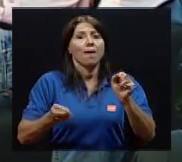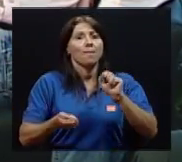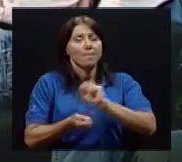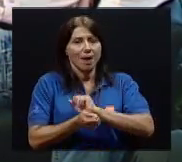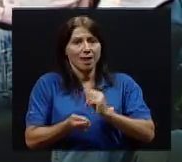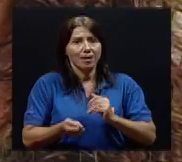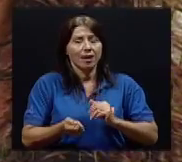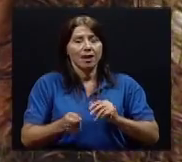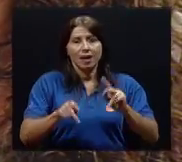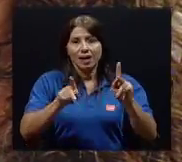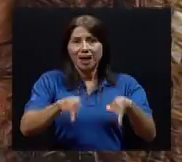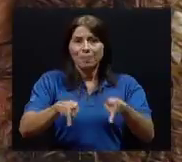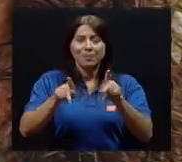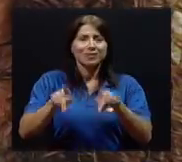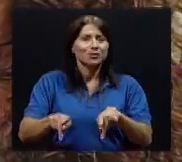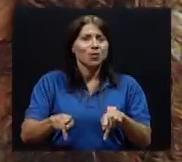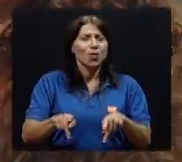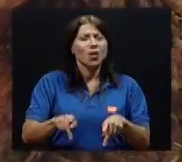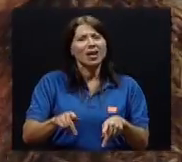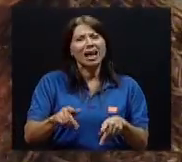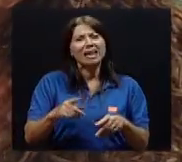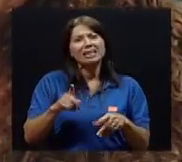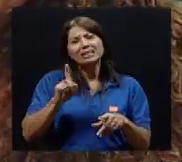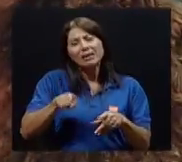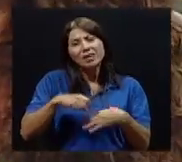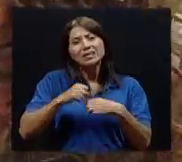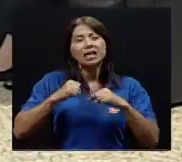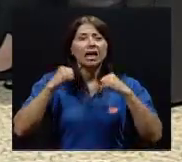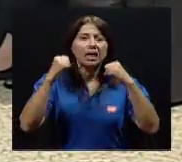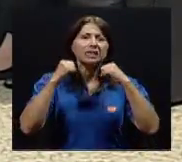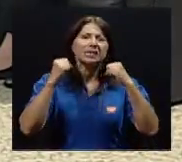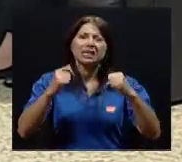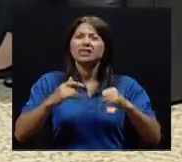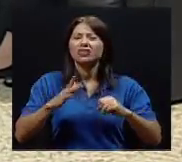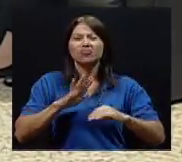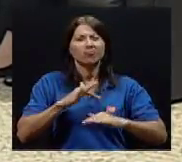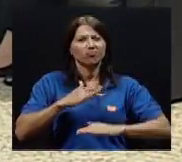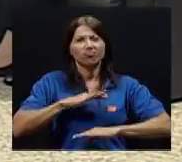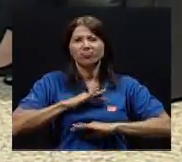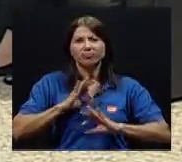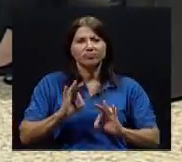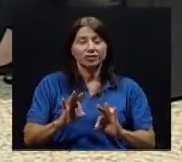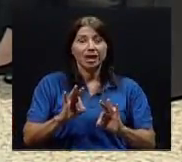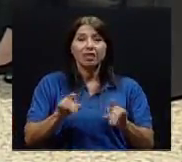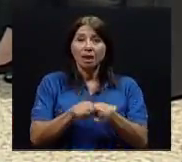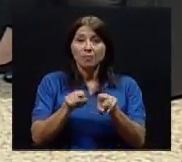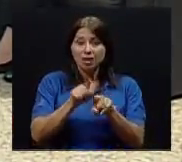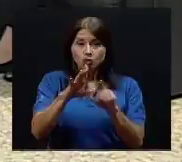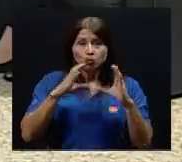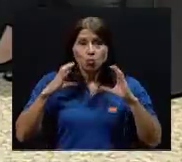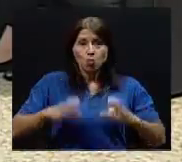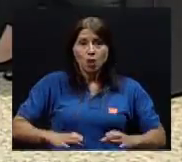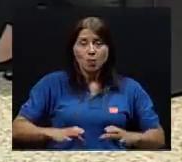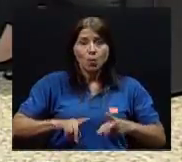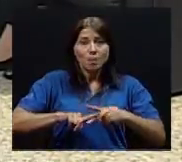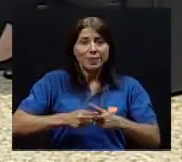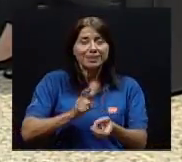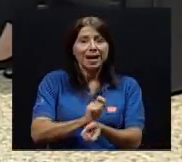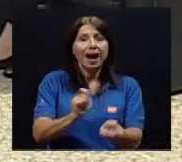a hacer muchos cambios en sus cuerpos. Entonces, además del desconforto de hacer el ejercicio, su